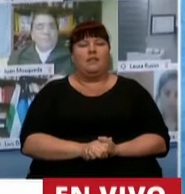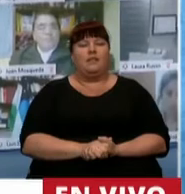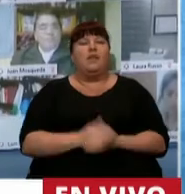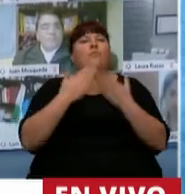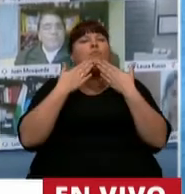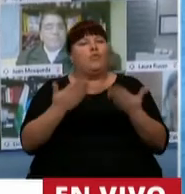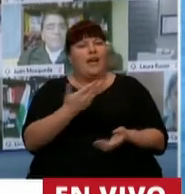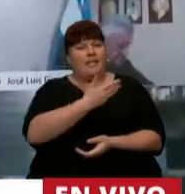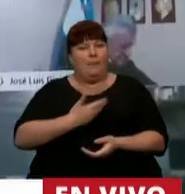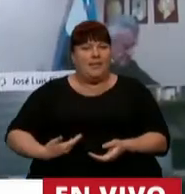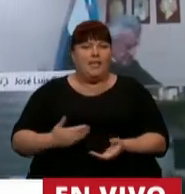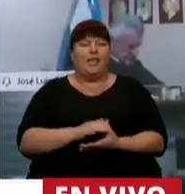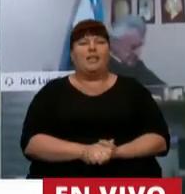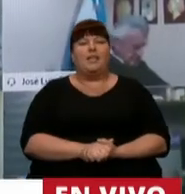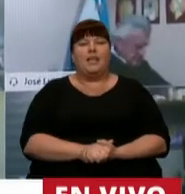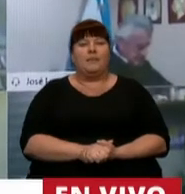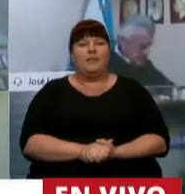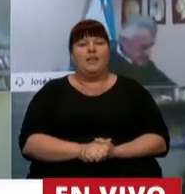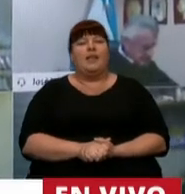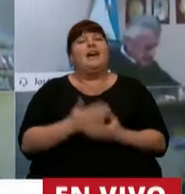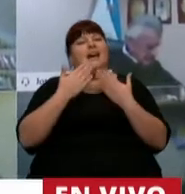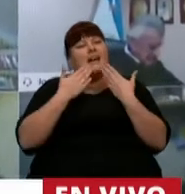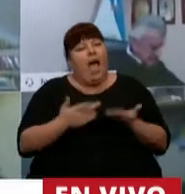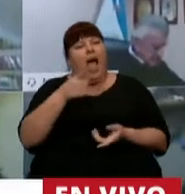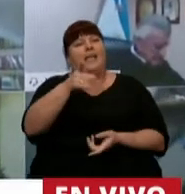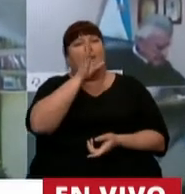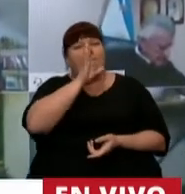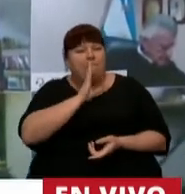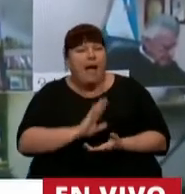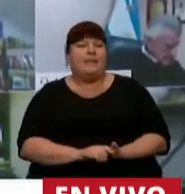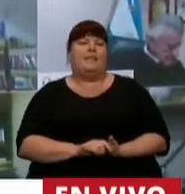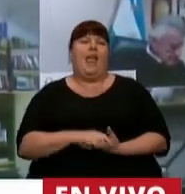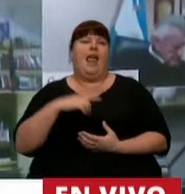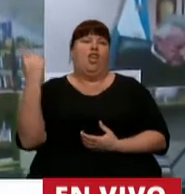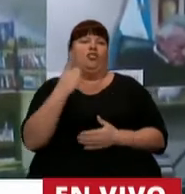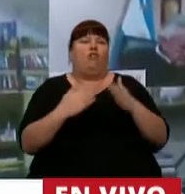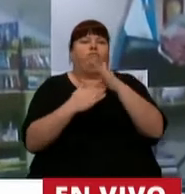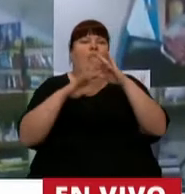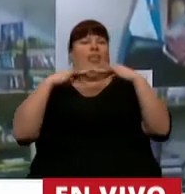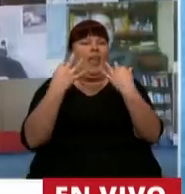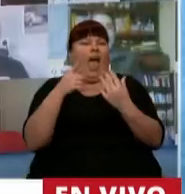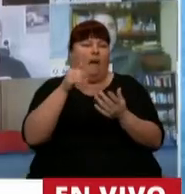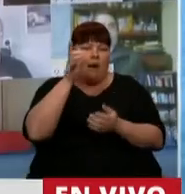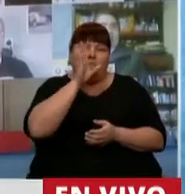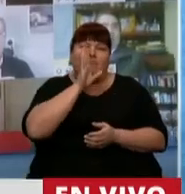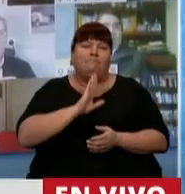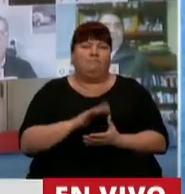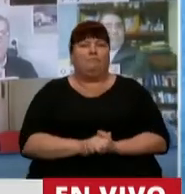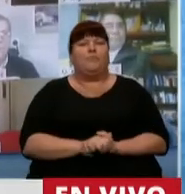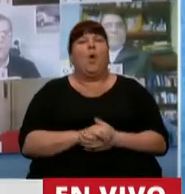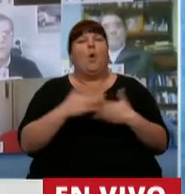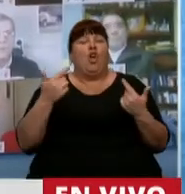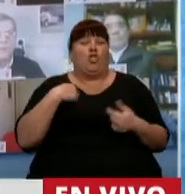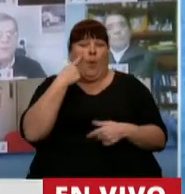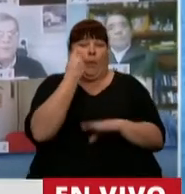Muchas gracias, señor presidente, y gracias por su paciencia y por la de todas las autoridades de la Cámara. Mire,